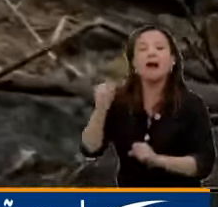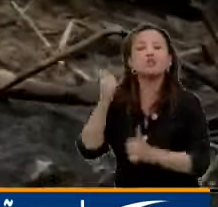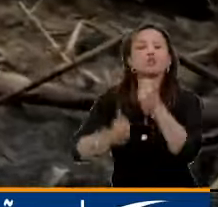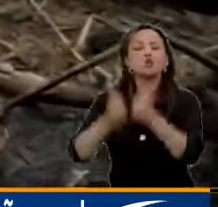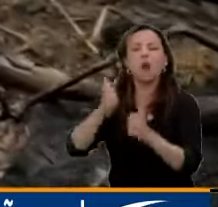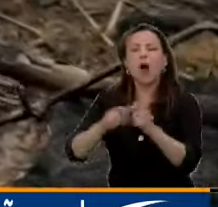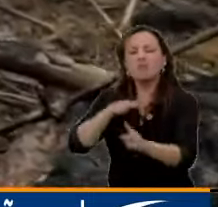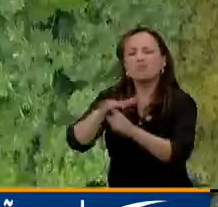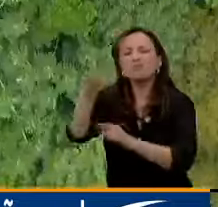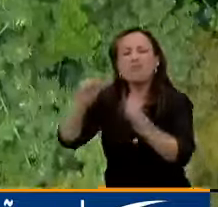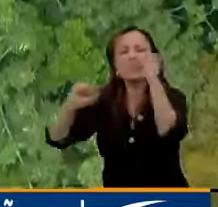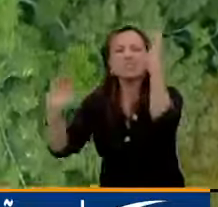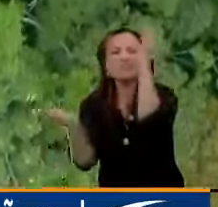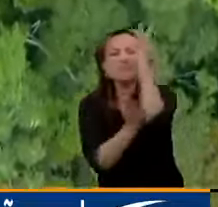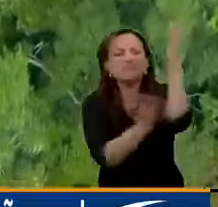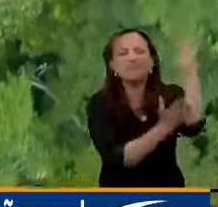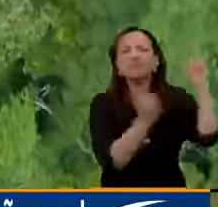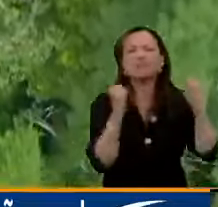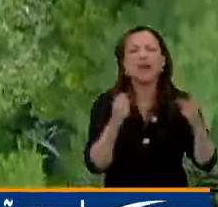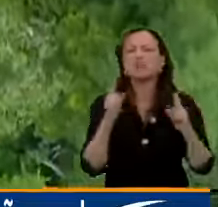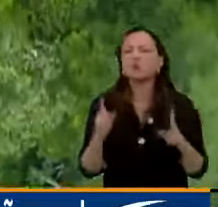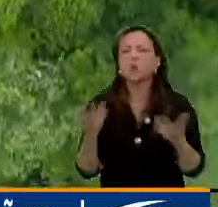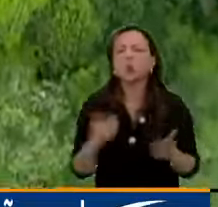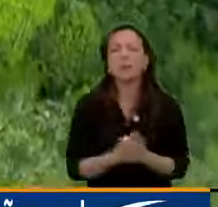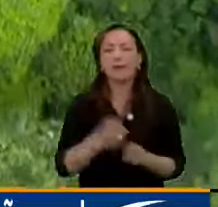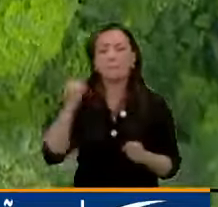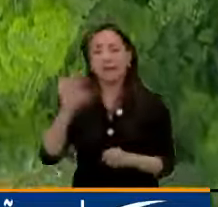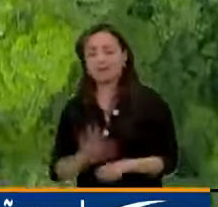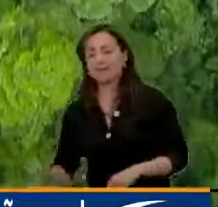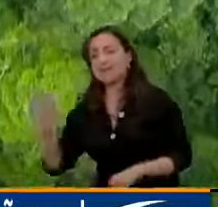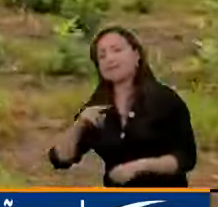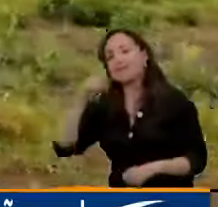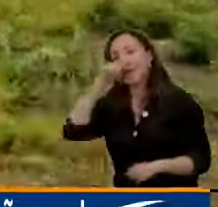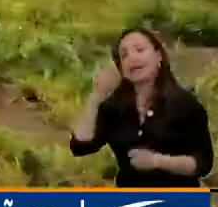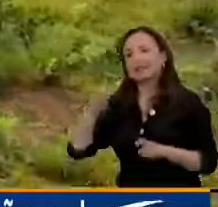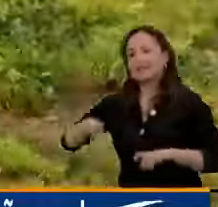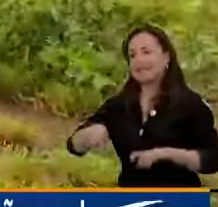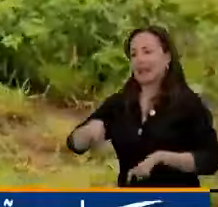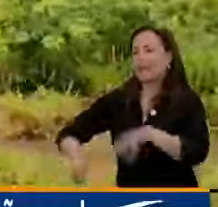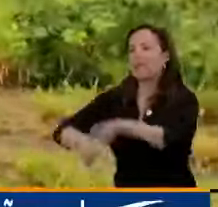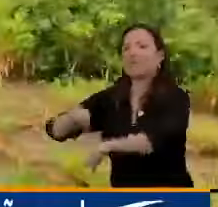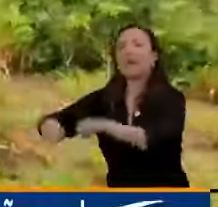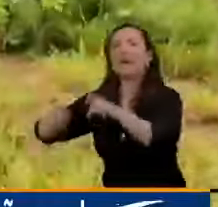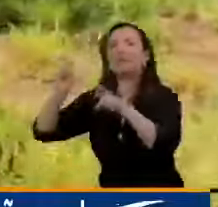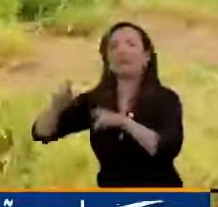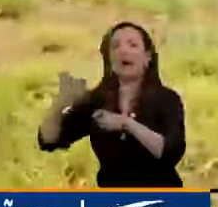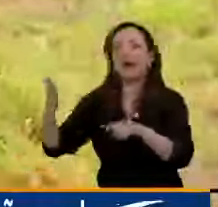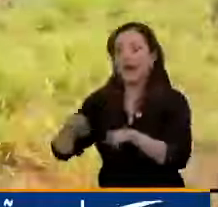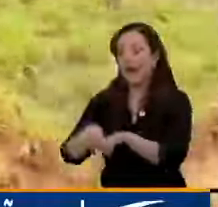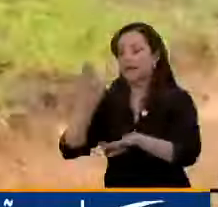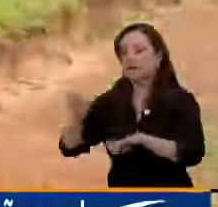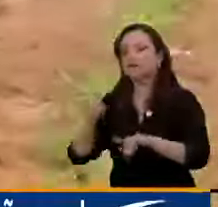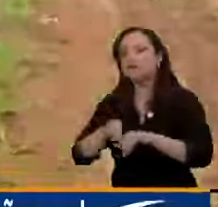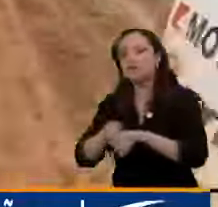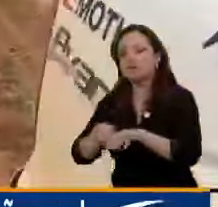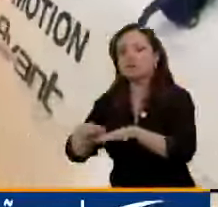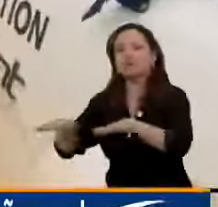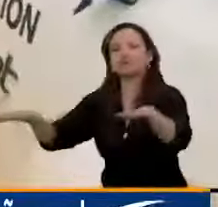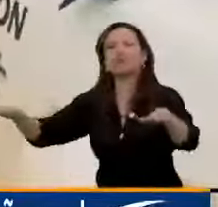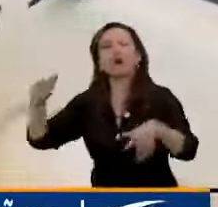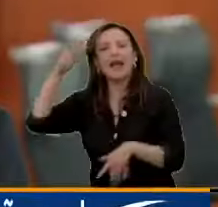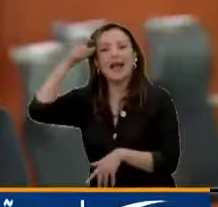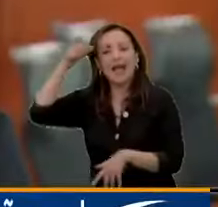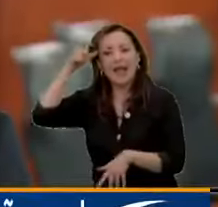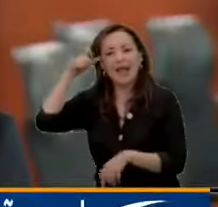siguientes. La principal es en la Amazonía el acaparamiento de tierras para la extensión de la frontera agrícola, especialmente la ganadería